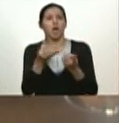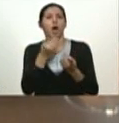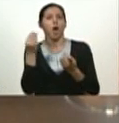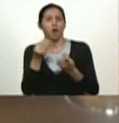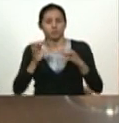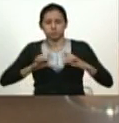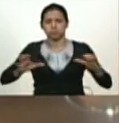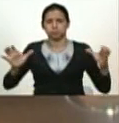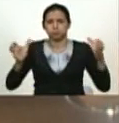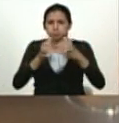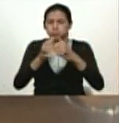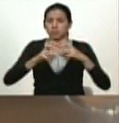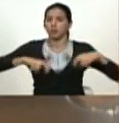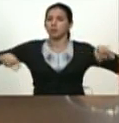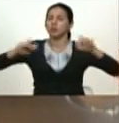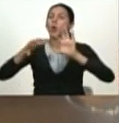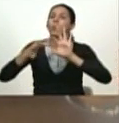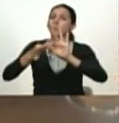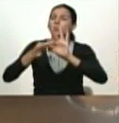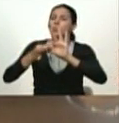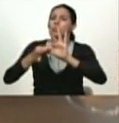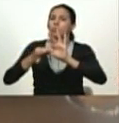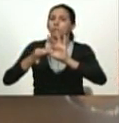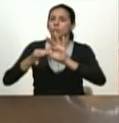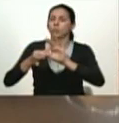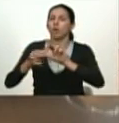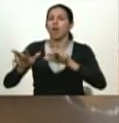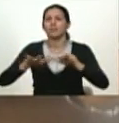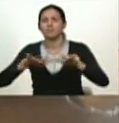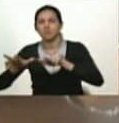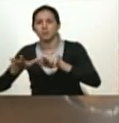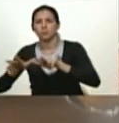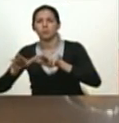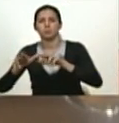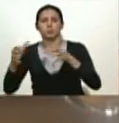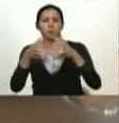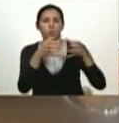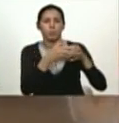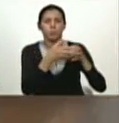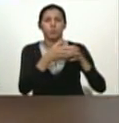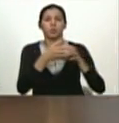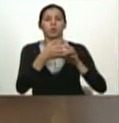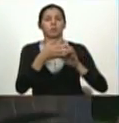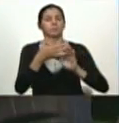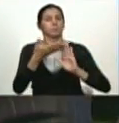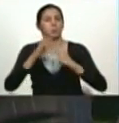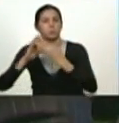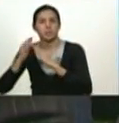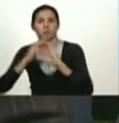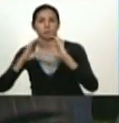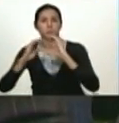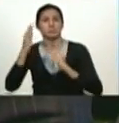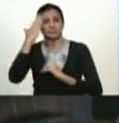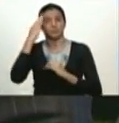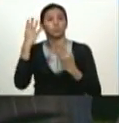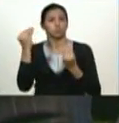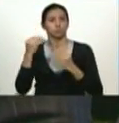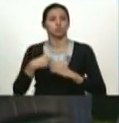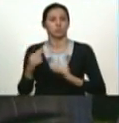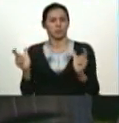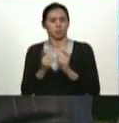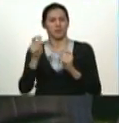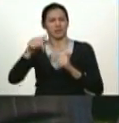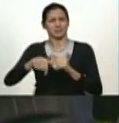articulados con los colectivos comunicacionales hay bastantes colectivos comunicacionales de primer nivel yo me reuní con ellos aquí